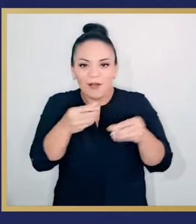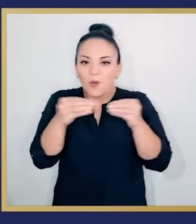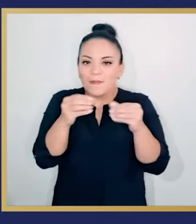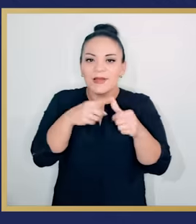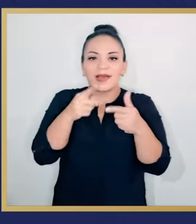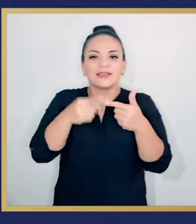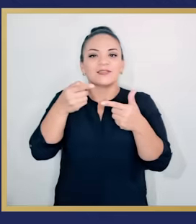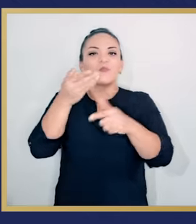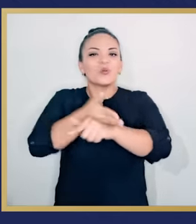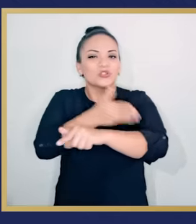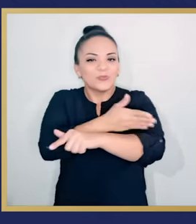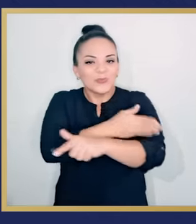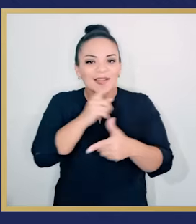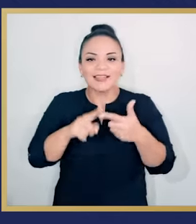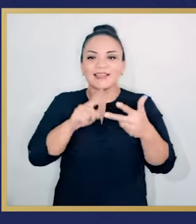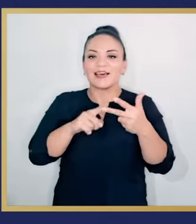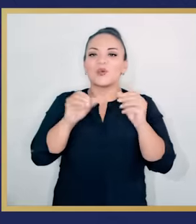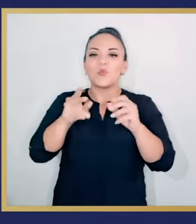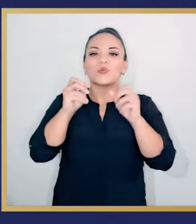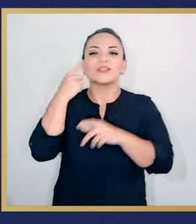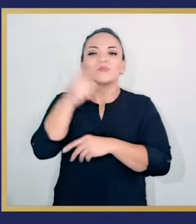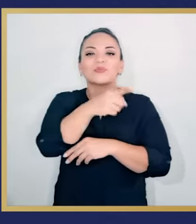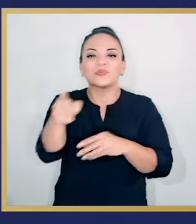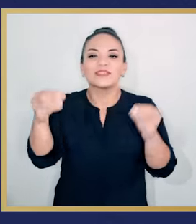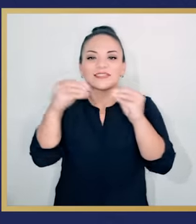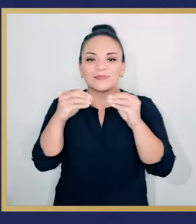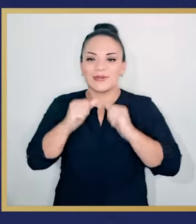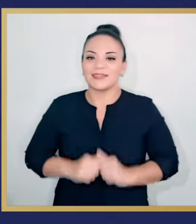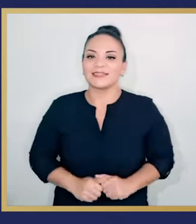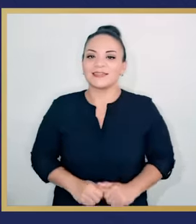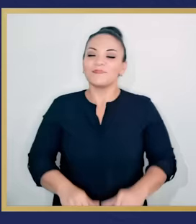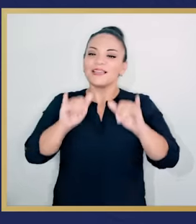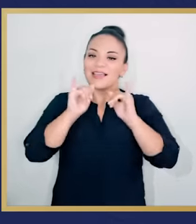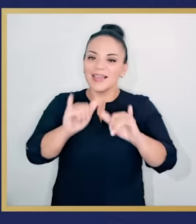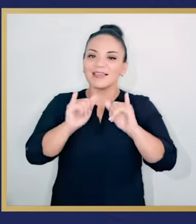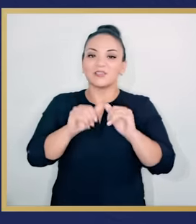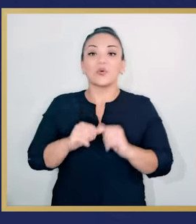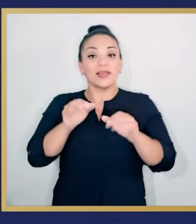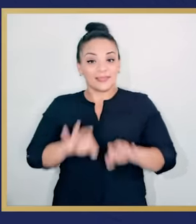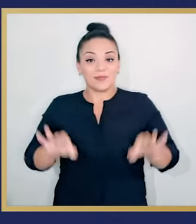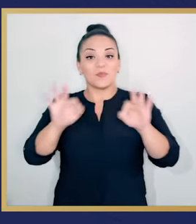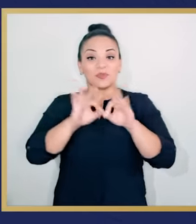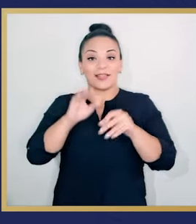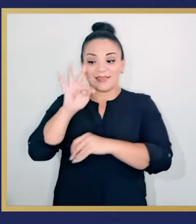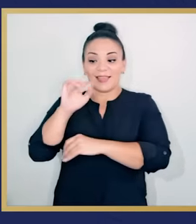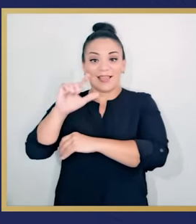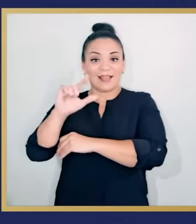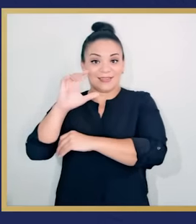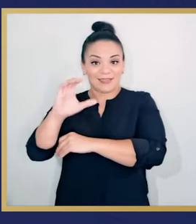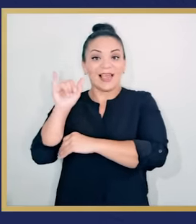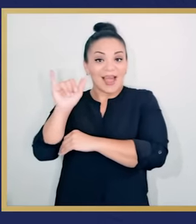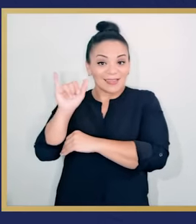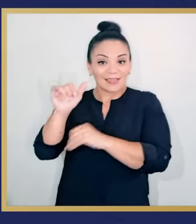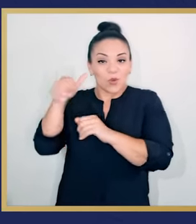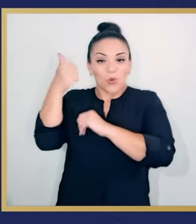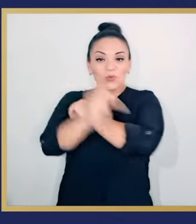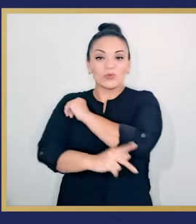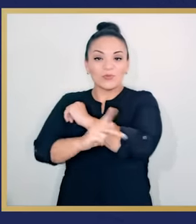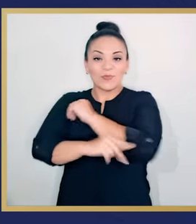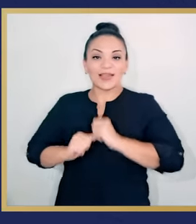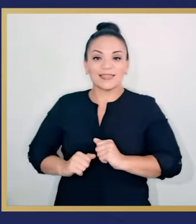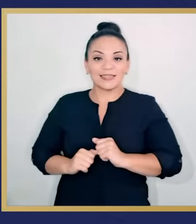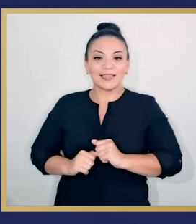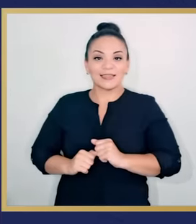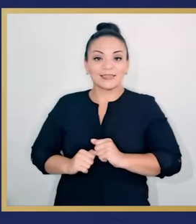empleo, más prosperidad, más oportunidades para ustedes. Por esto, tratados comerciales y